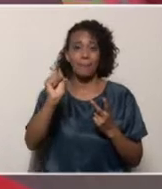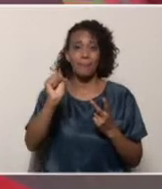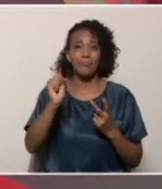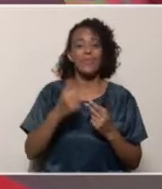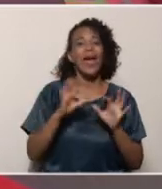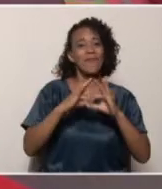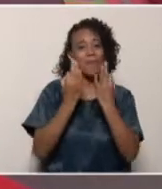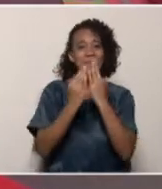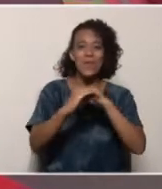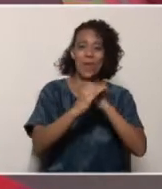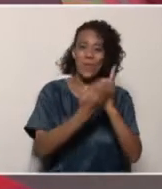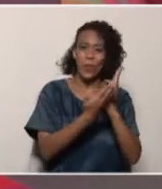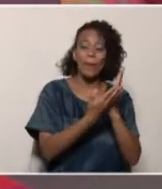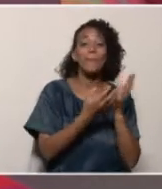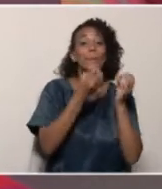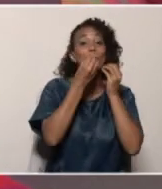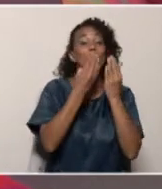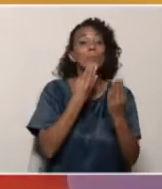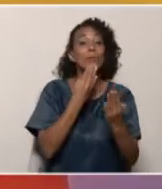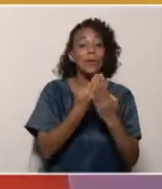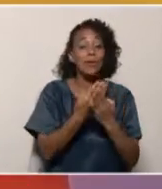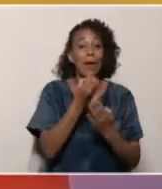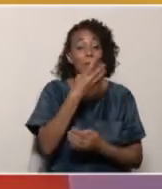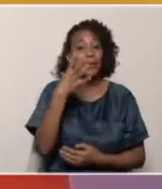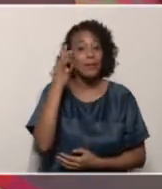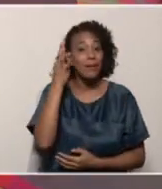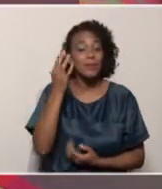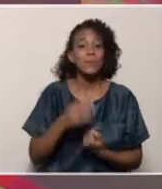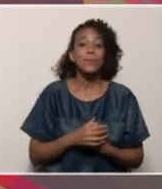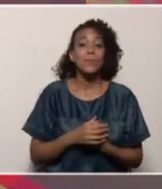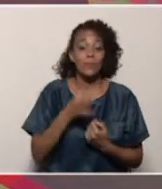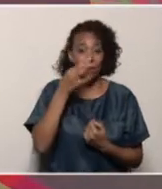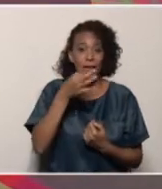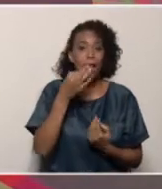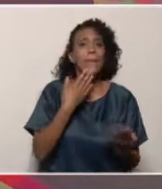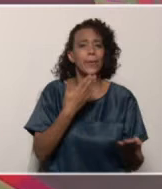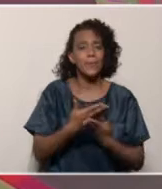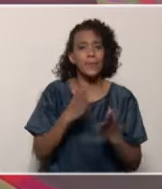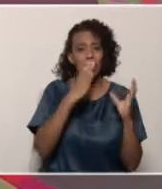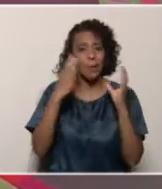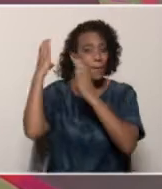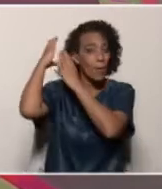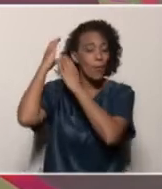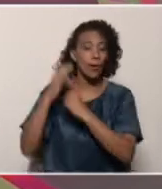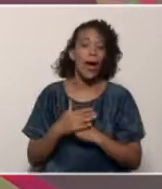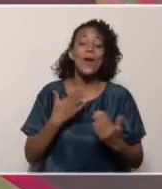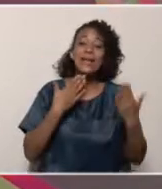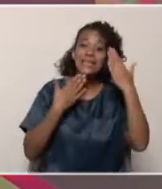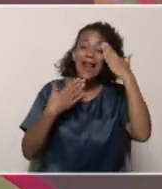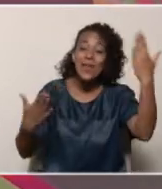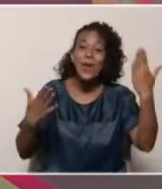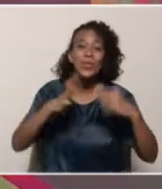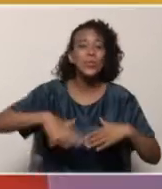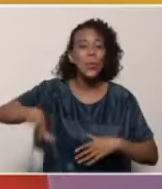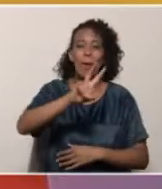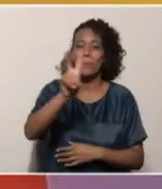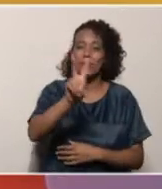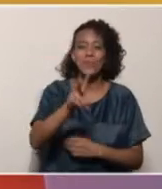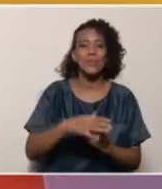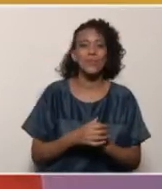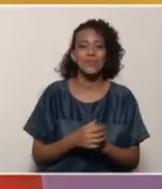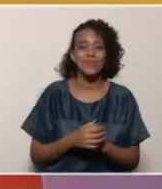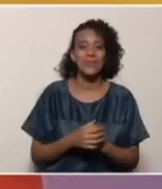Familia Una Escuela Buenas tardes permiso para retirar el tapabocos José Leonardo Adelante Un saludo para toda Venezuela profesores